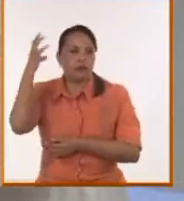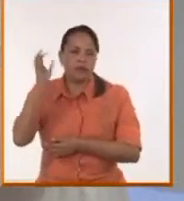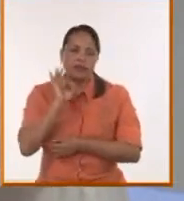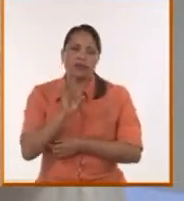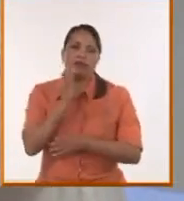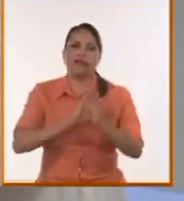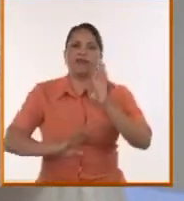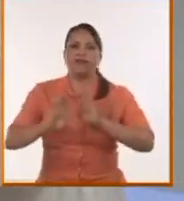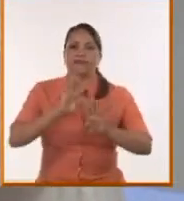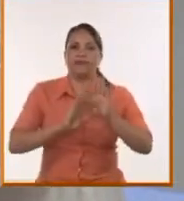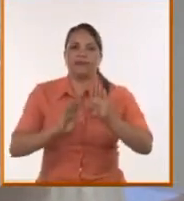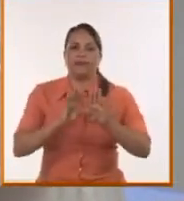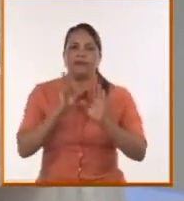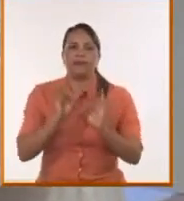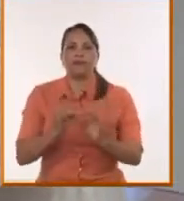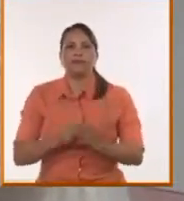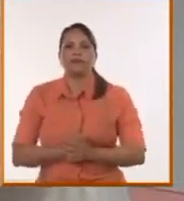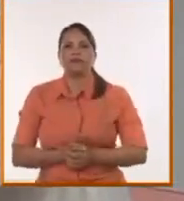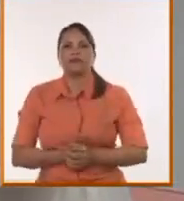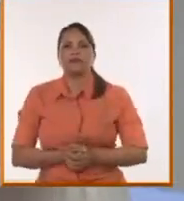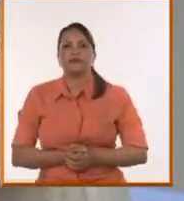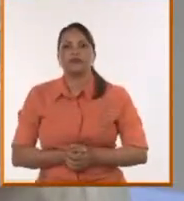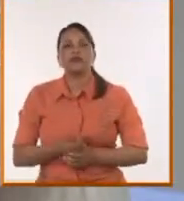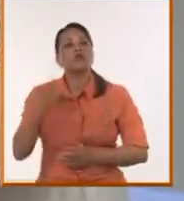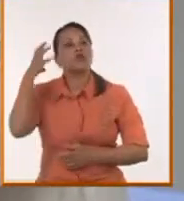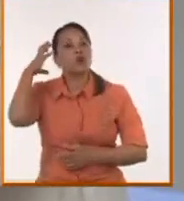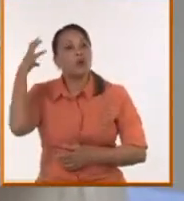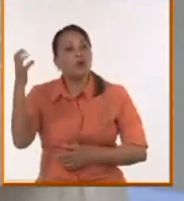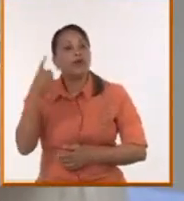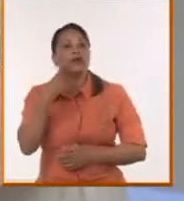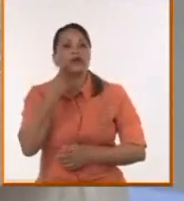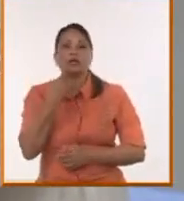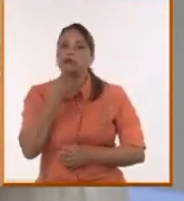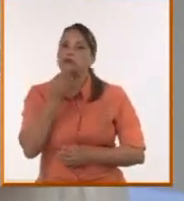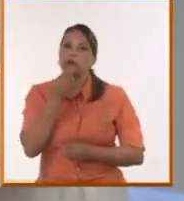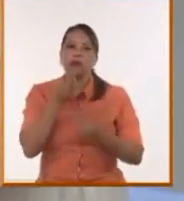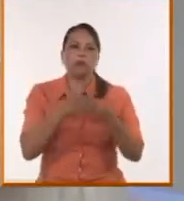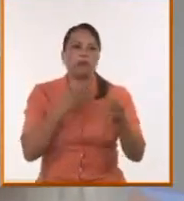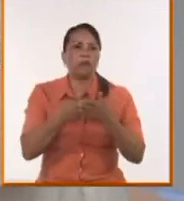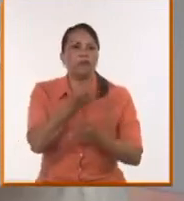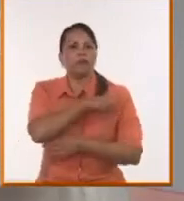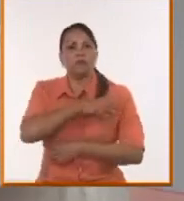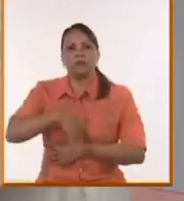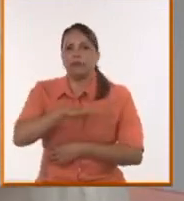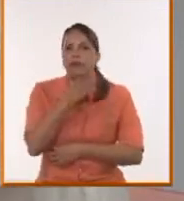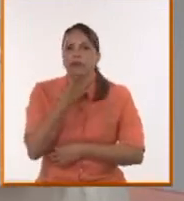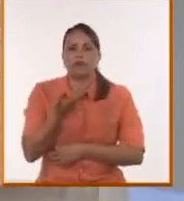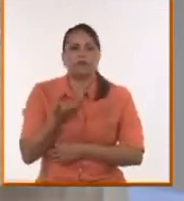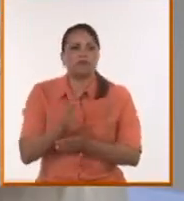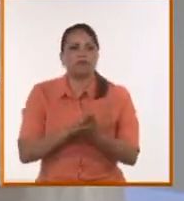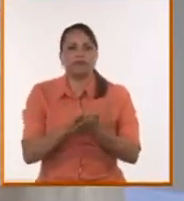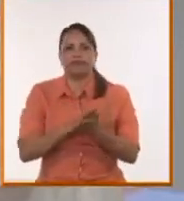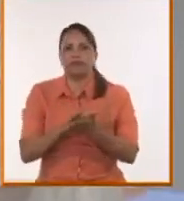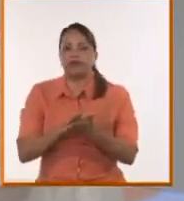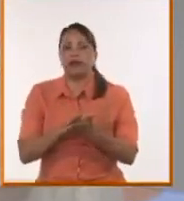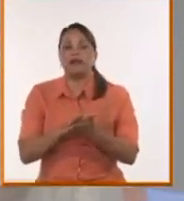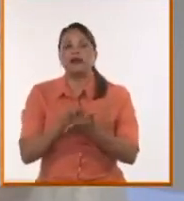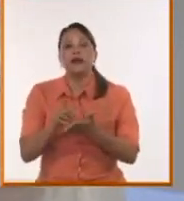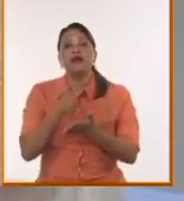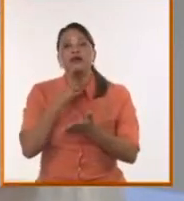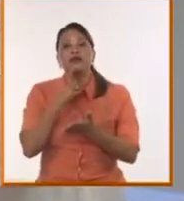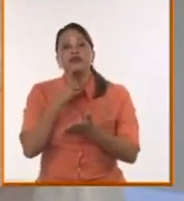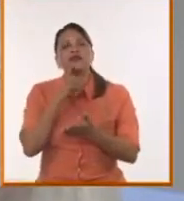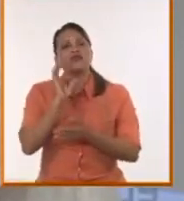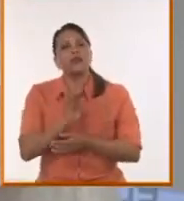todos, que era el de Alberto Fernández. Es decir, un gobierno que no sintonizó con su pueblo, que dejó muchos espacios vacíos. Y yo siempre digo, cuando